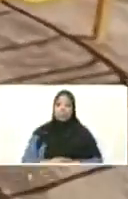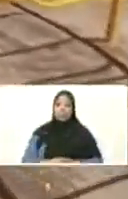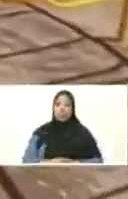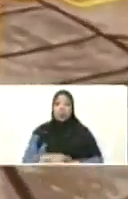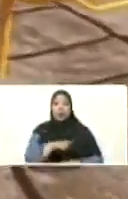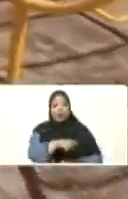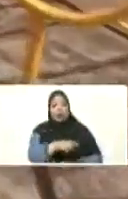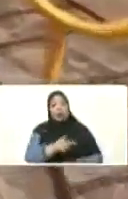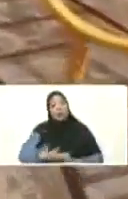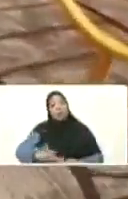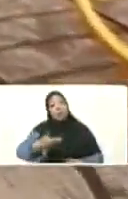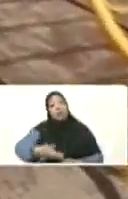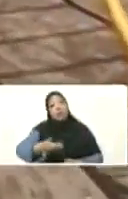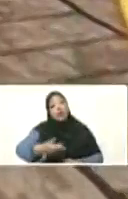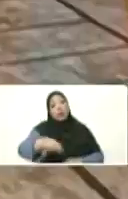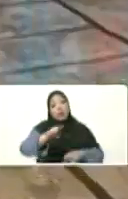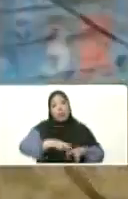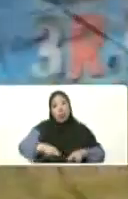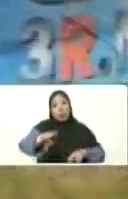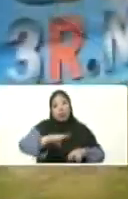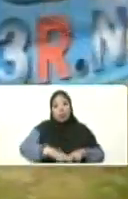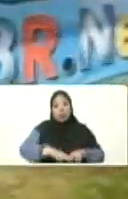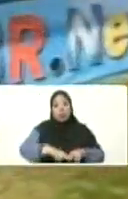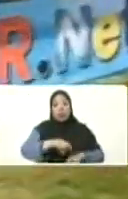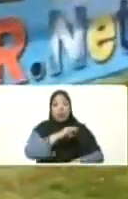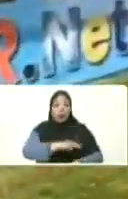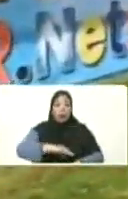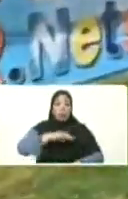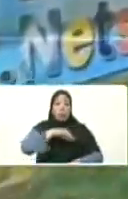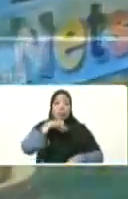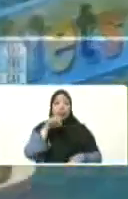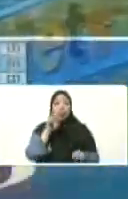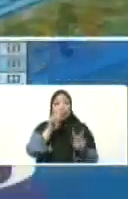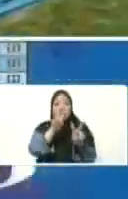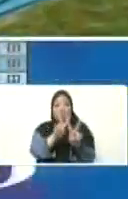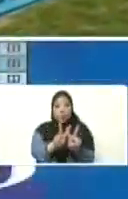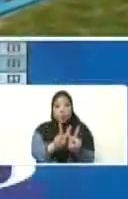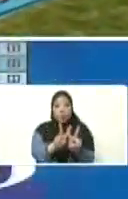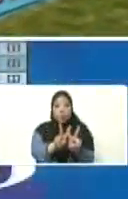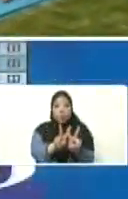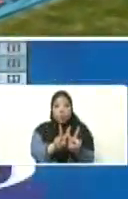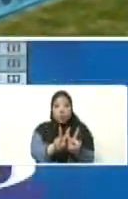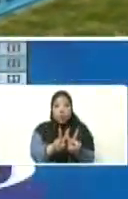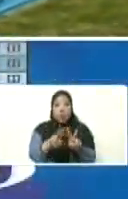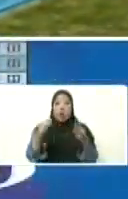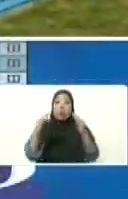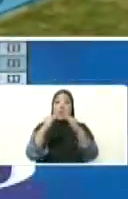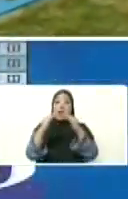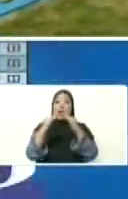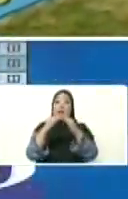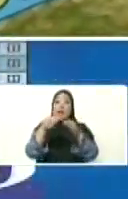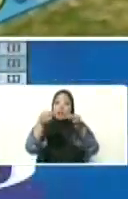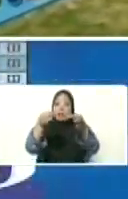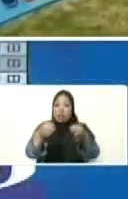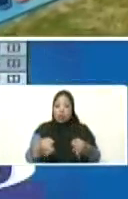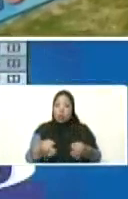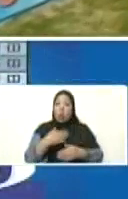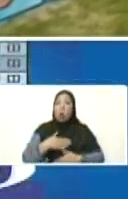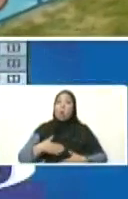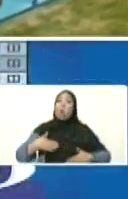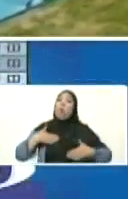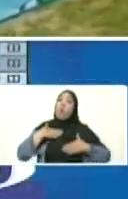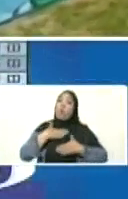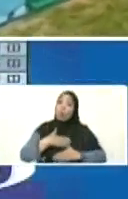ellos a quienes pertenece la gran misión vivienda Venezuela. Techo seguro. Techo cómodo.